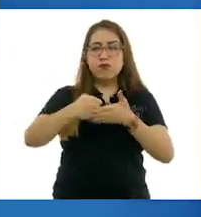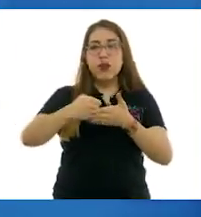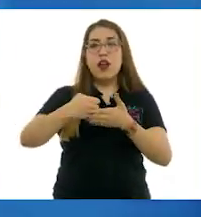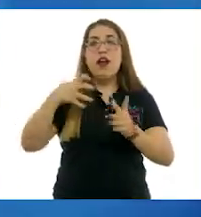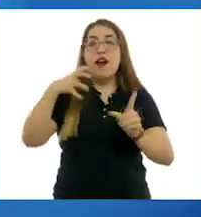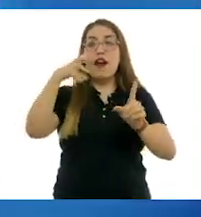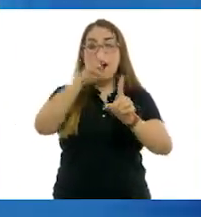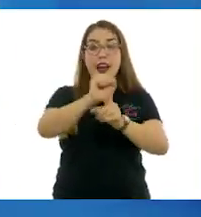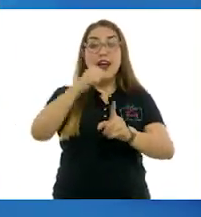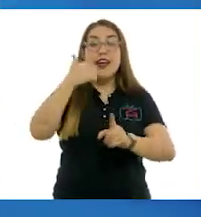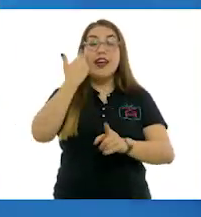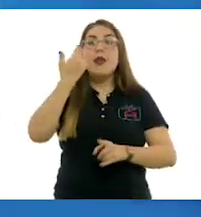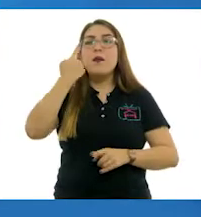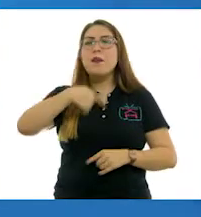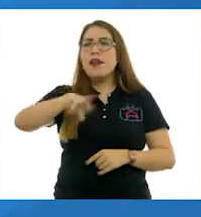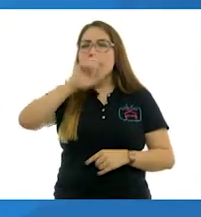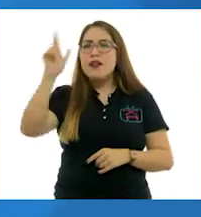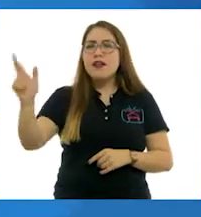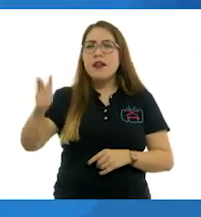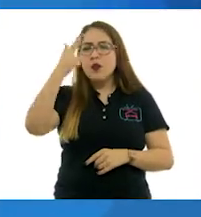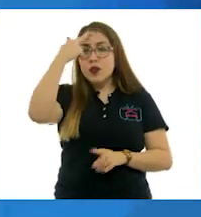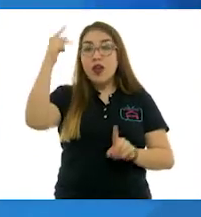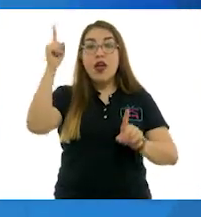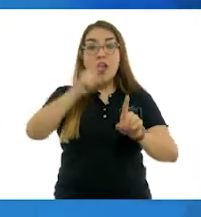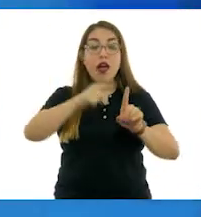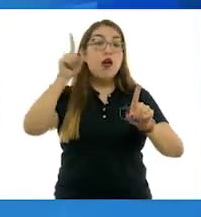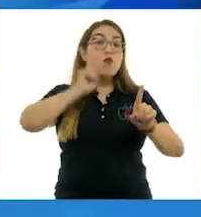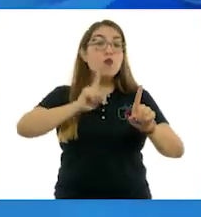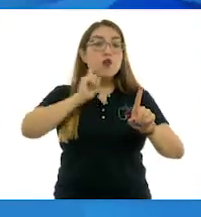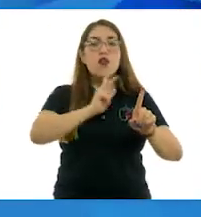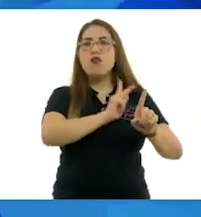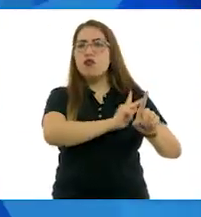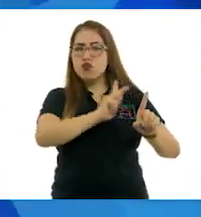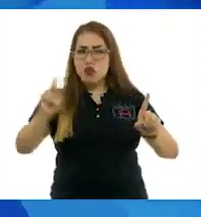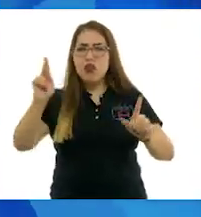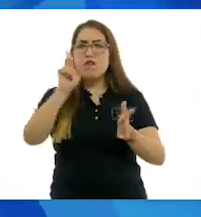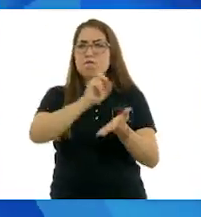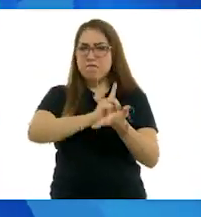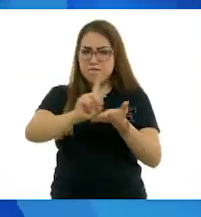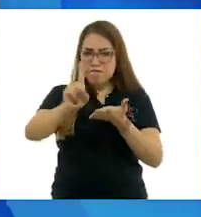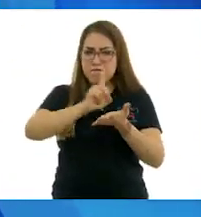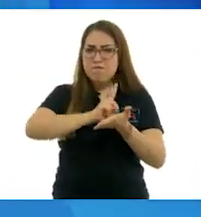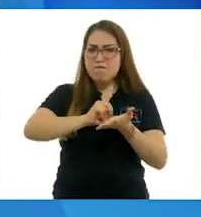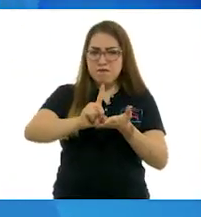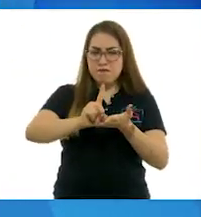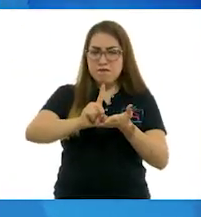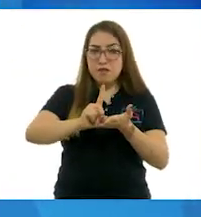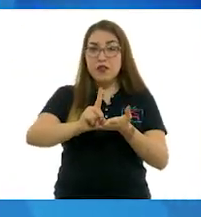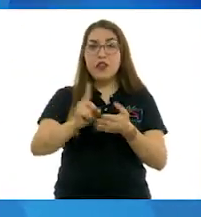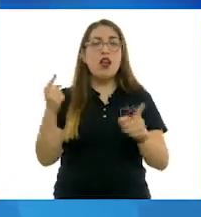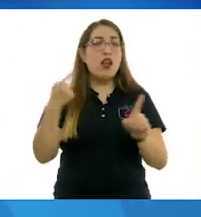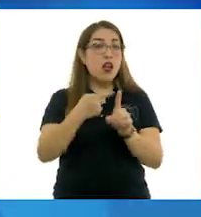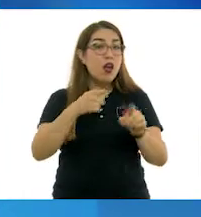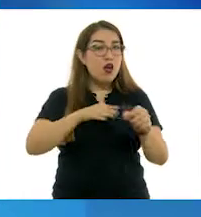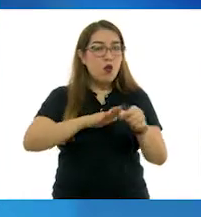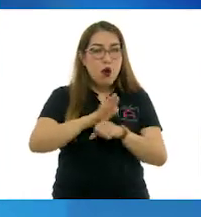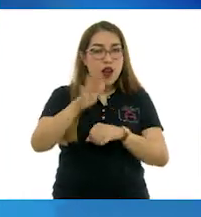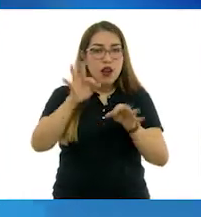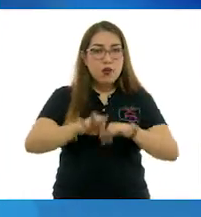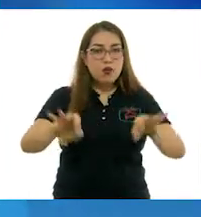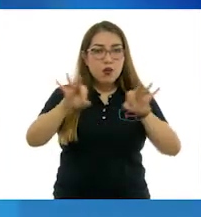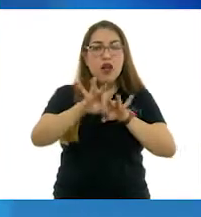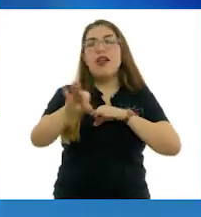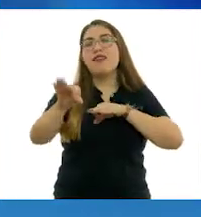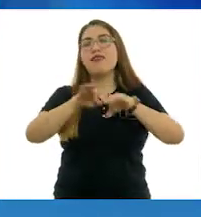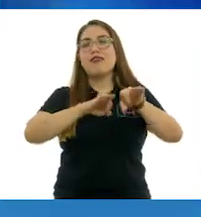la lucha de las mujeres por sus derechos, originalmente por sus derechos laborales, para